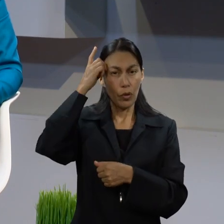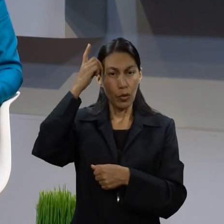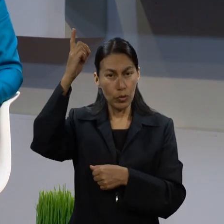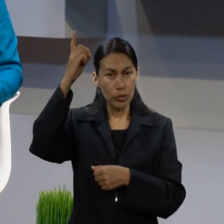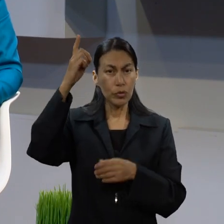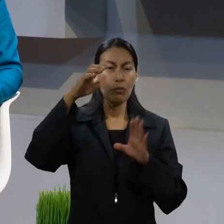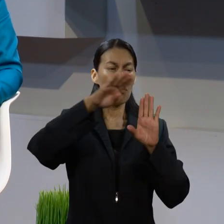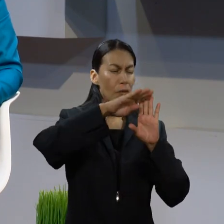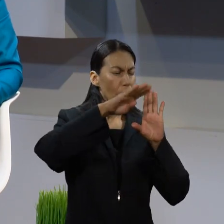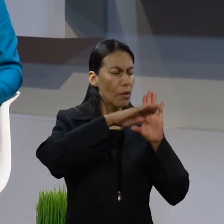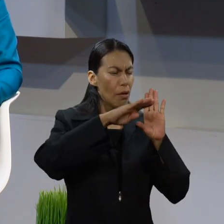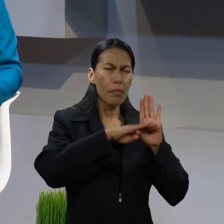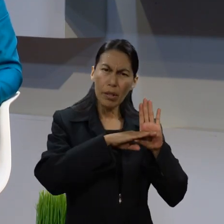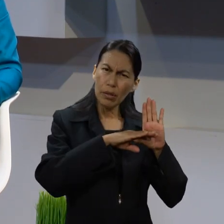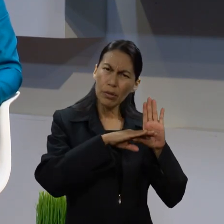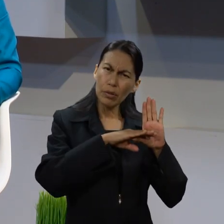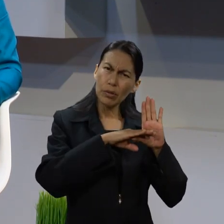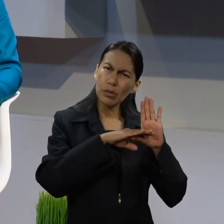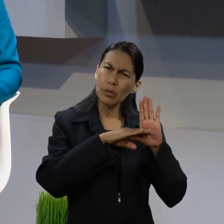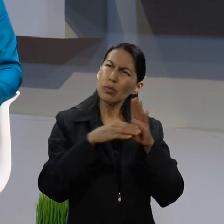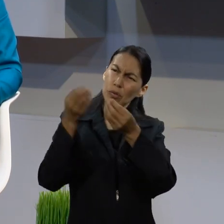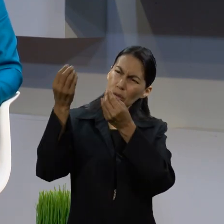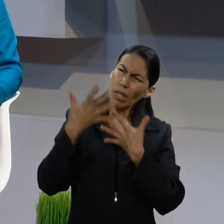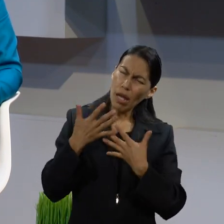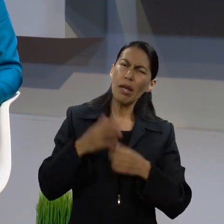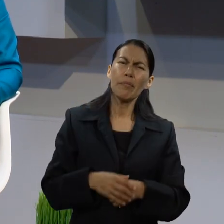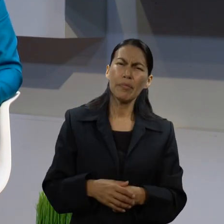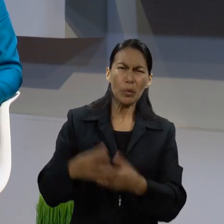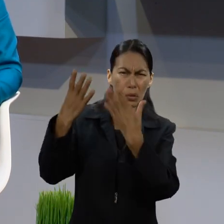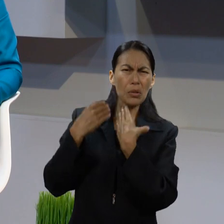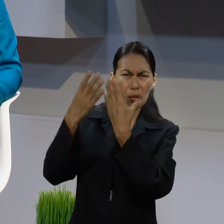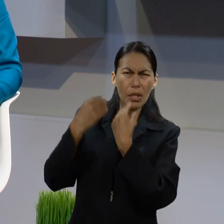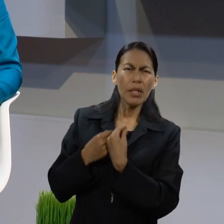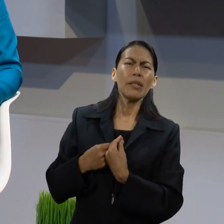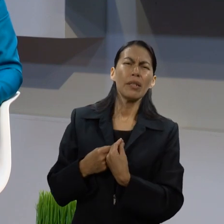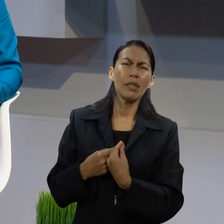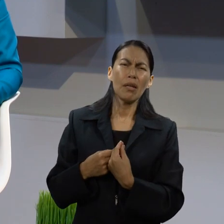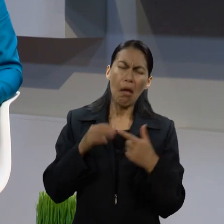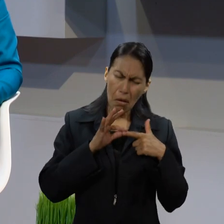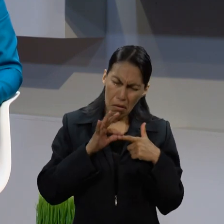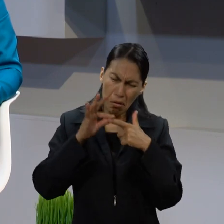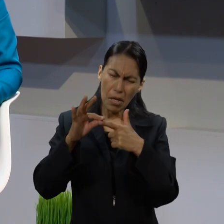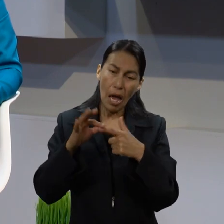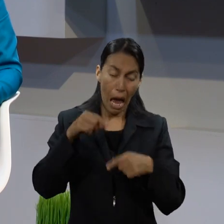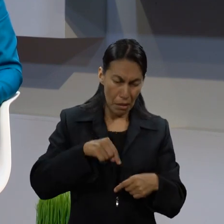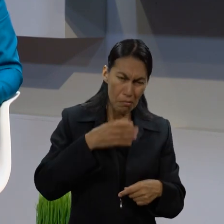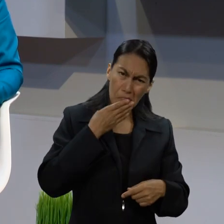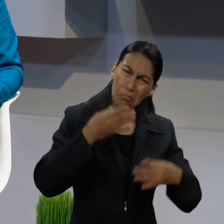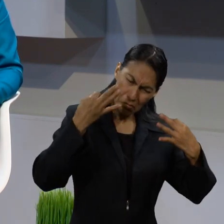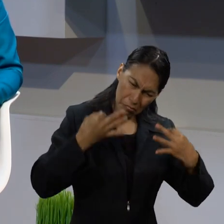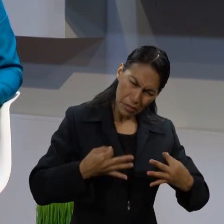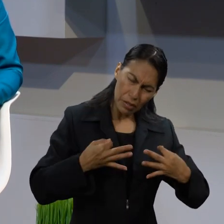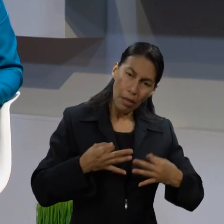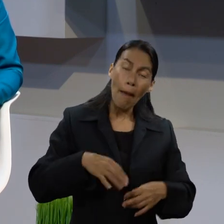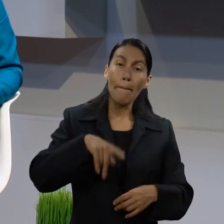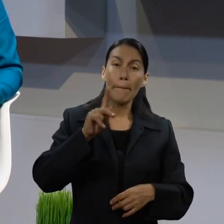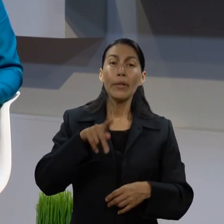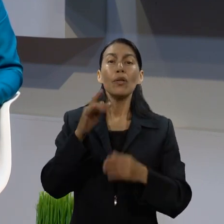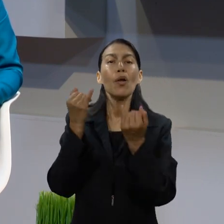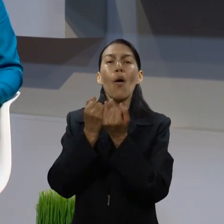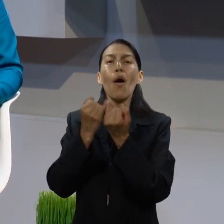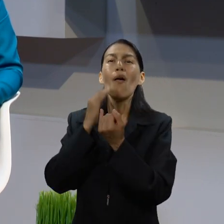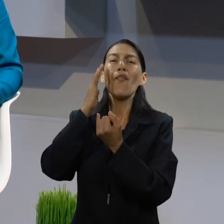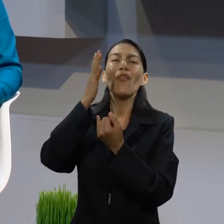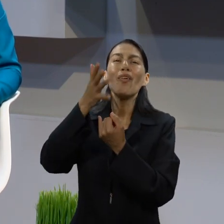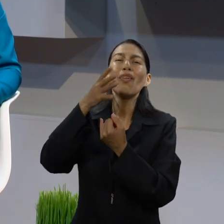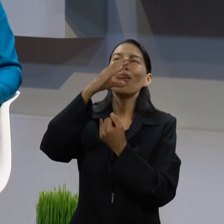establece sus mandamientos y nos dice, ve por aquí, es porque quiere que nos vaya bien. No solamente en este mundo,